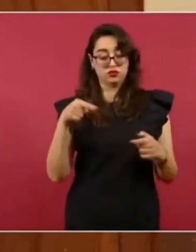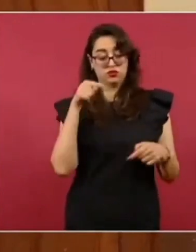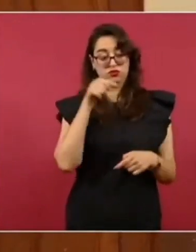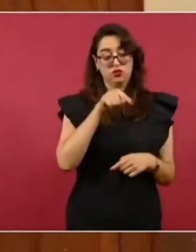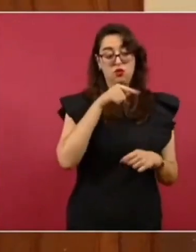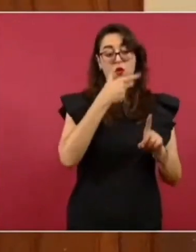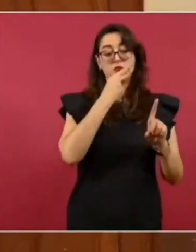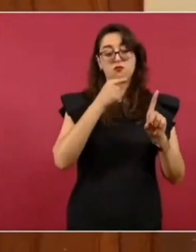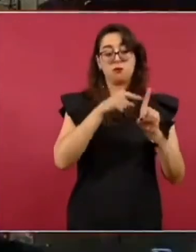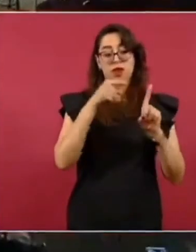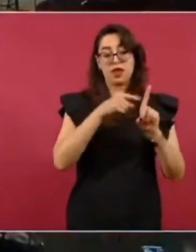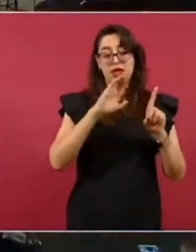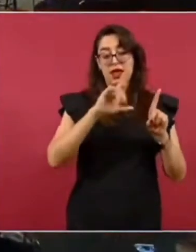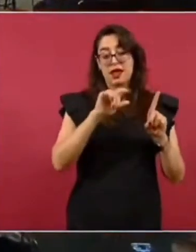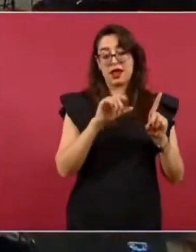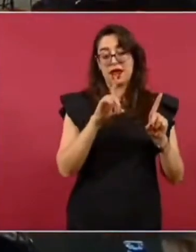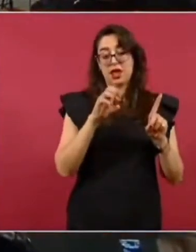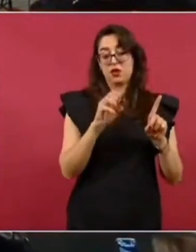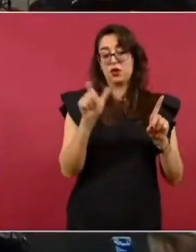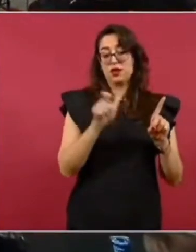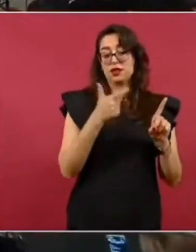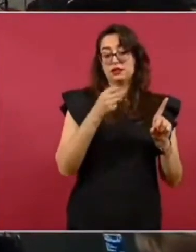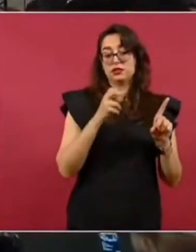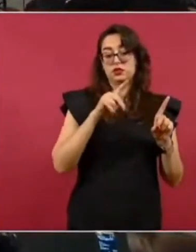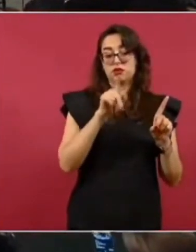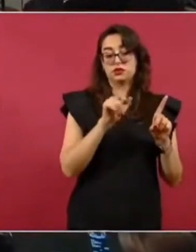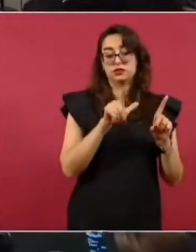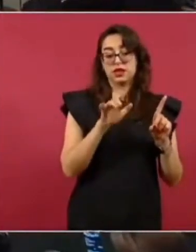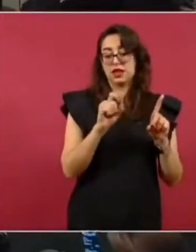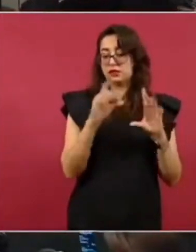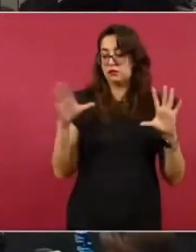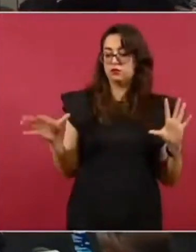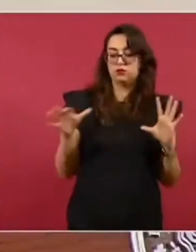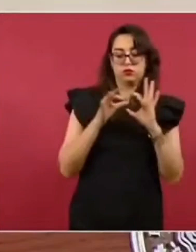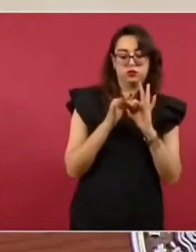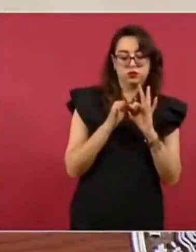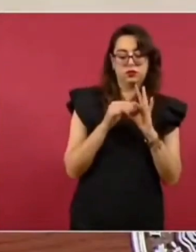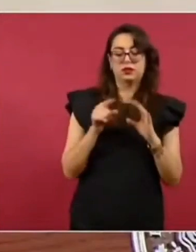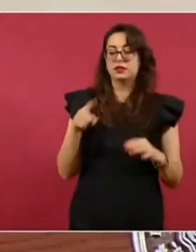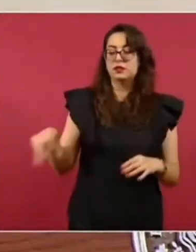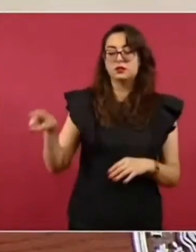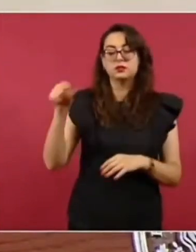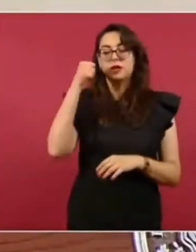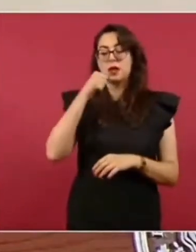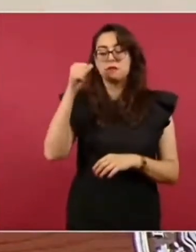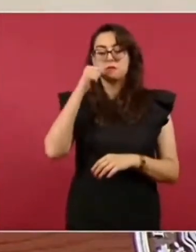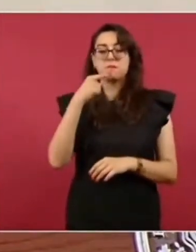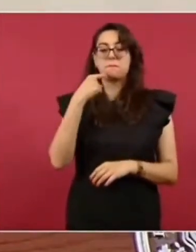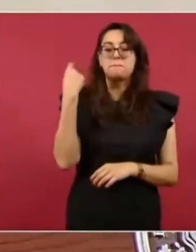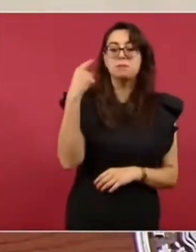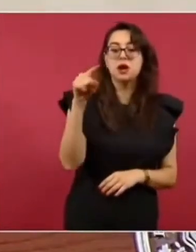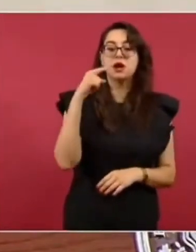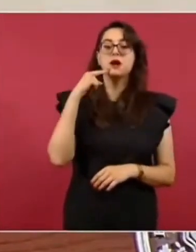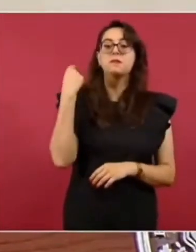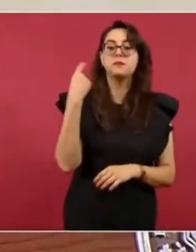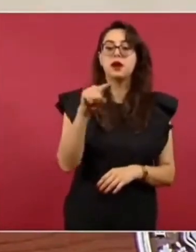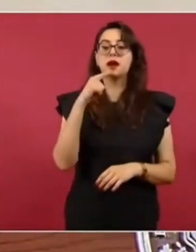demandas de de amparo y Gómez y Món